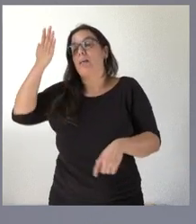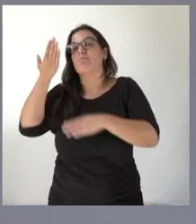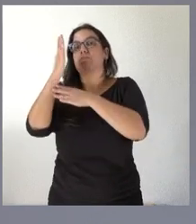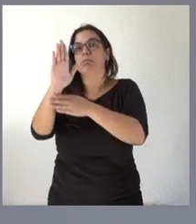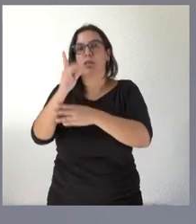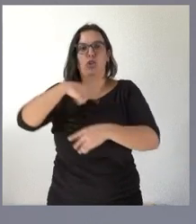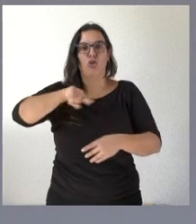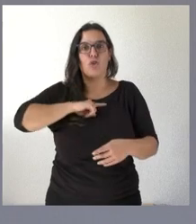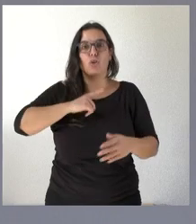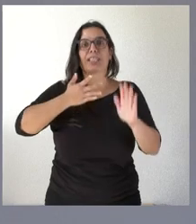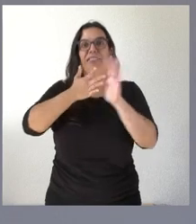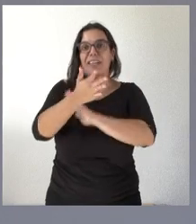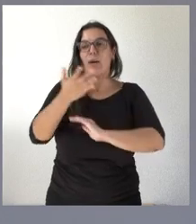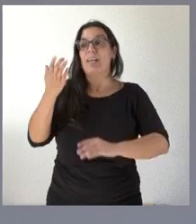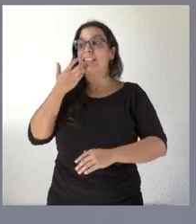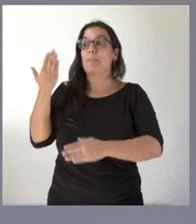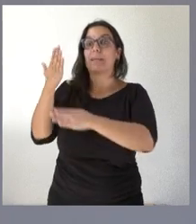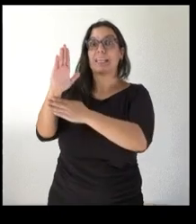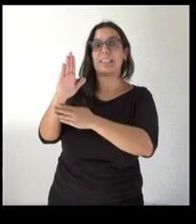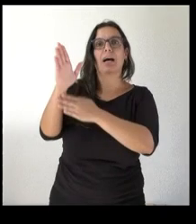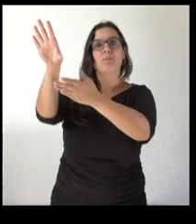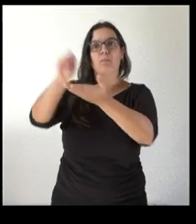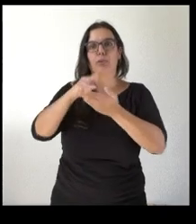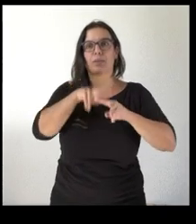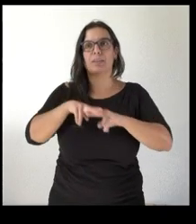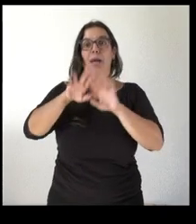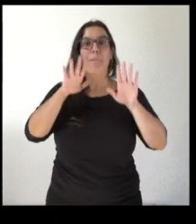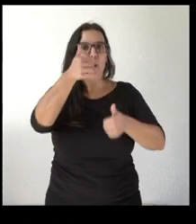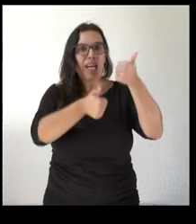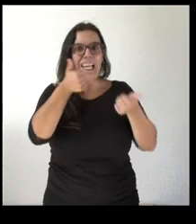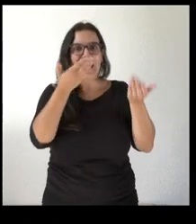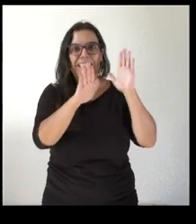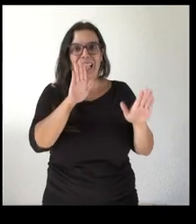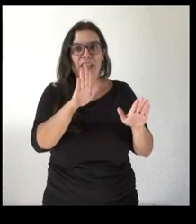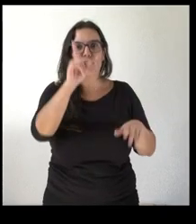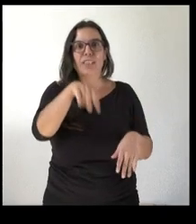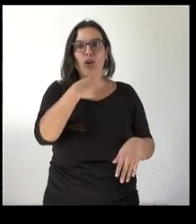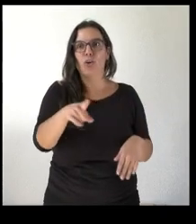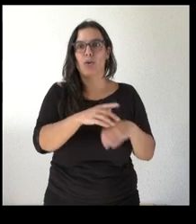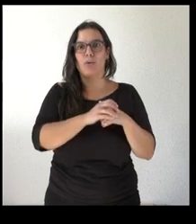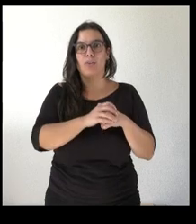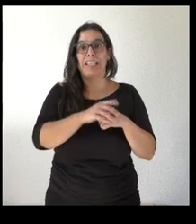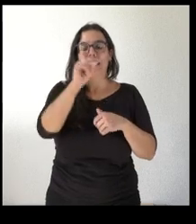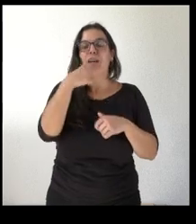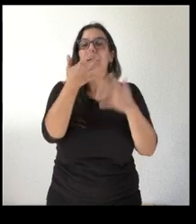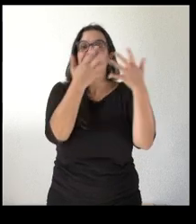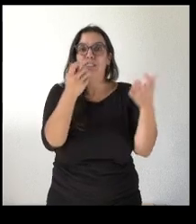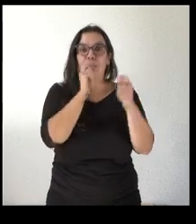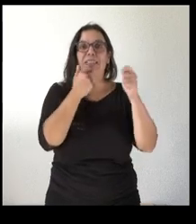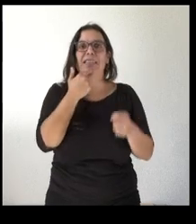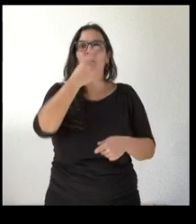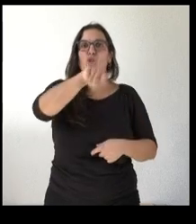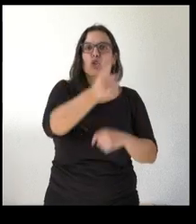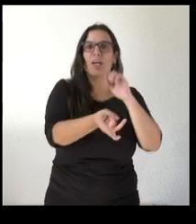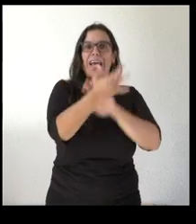es ningún prejuicio ideológico para su análisis pero lo van a licitar o no lo van a licitar o no la nota decía que lo iban a licitar